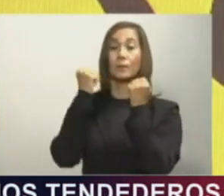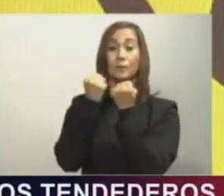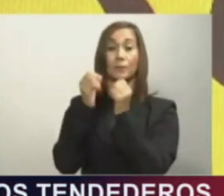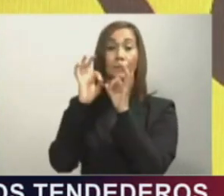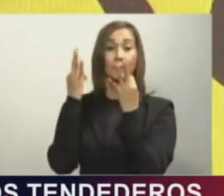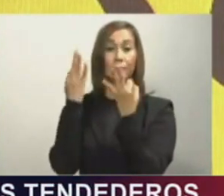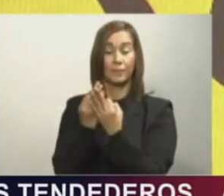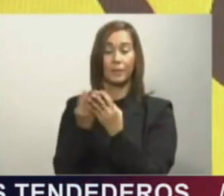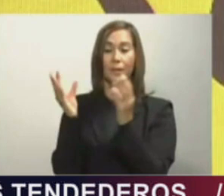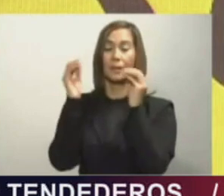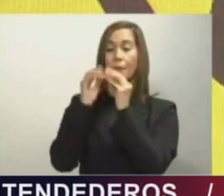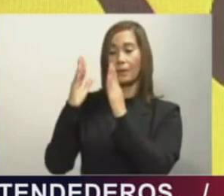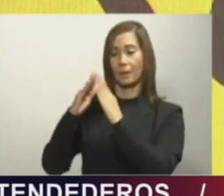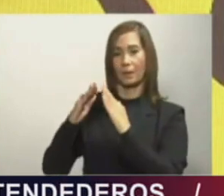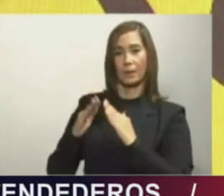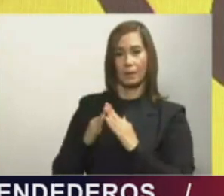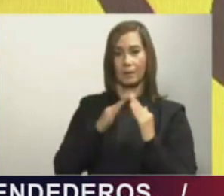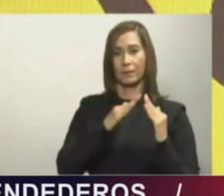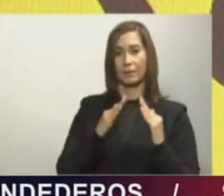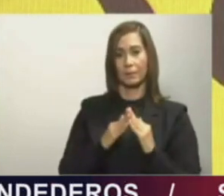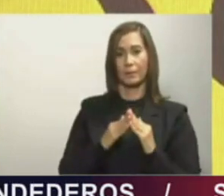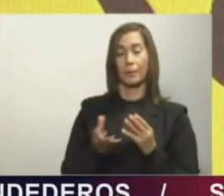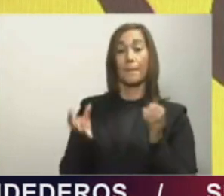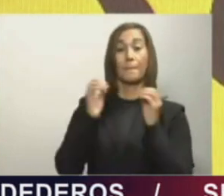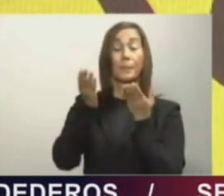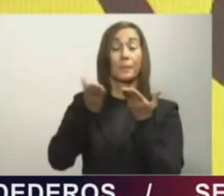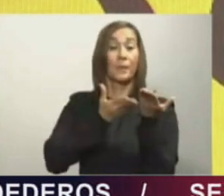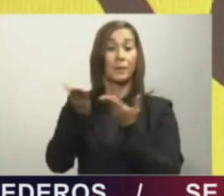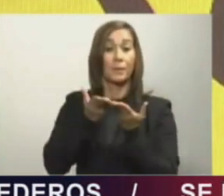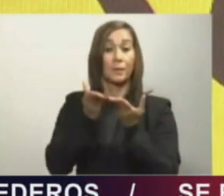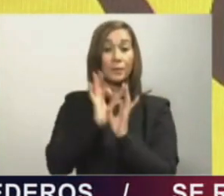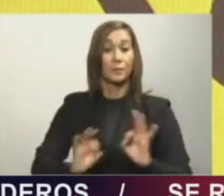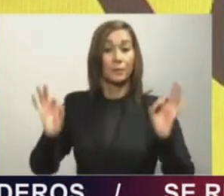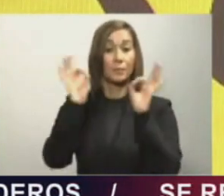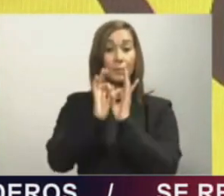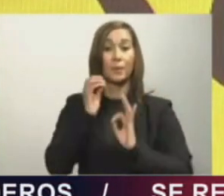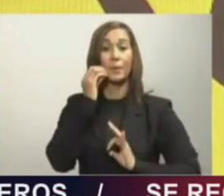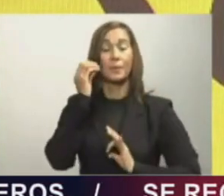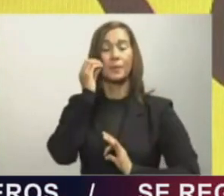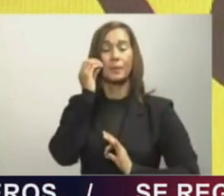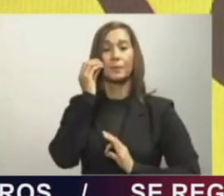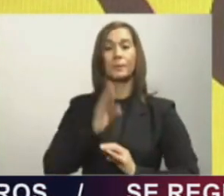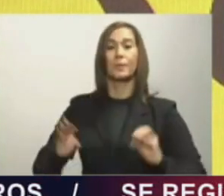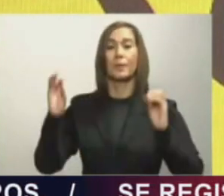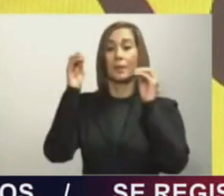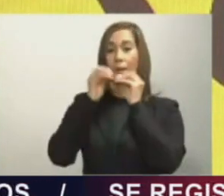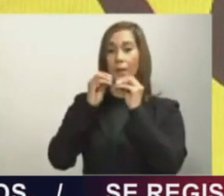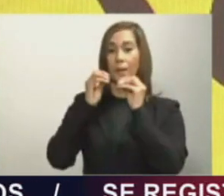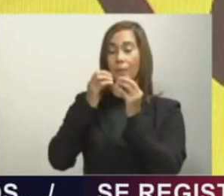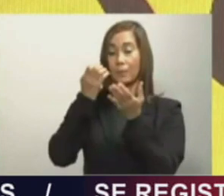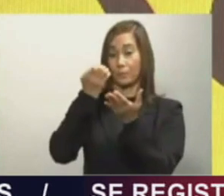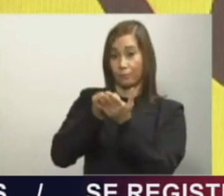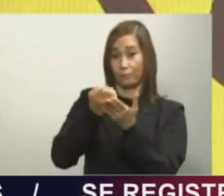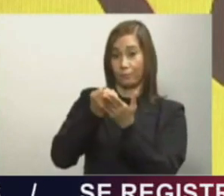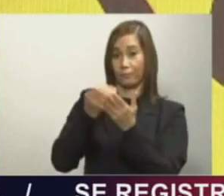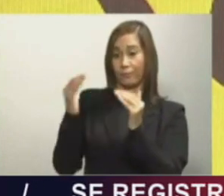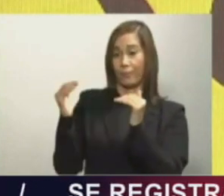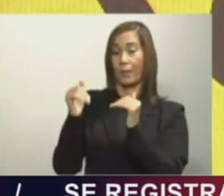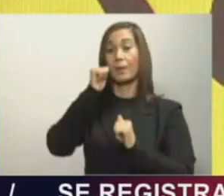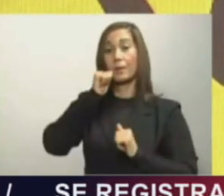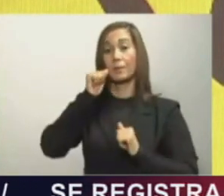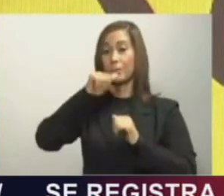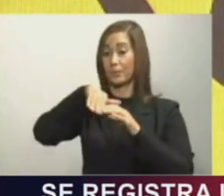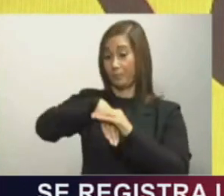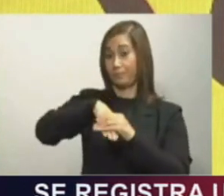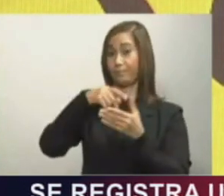viviendas dignas, más servicios básicos para los hogares, es más autonomía económica para las mujeres participantes